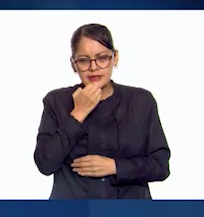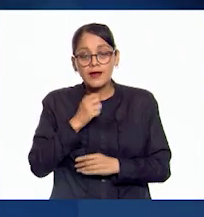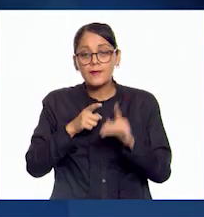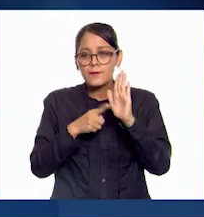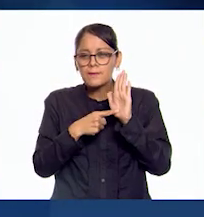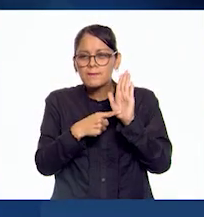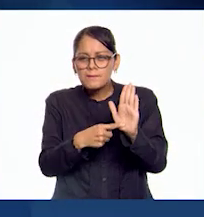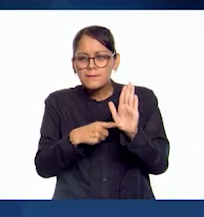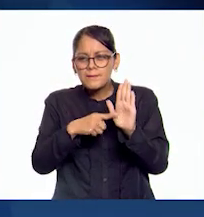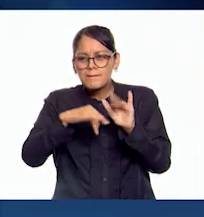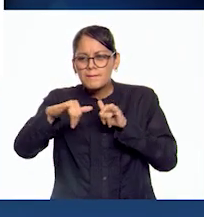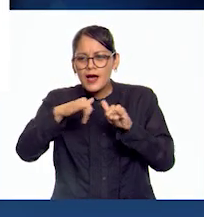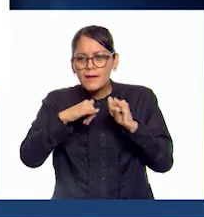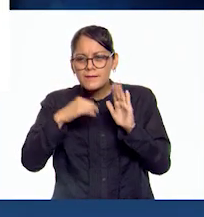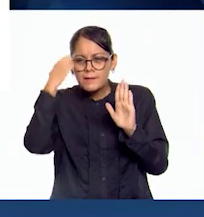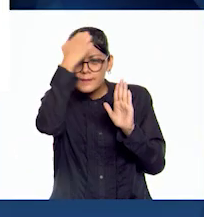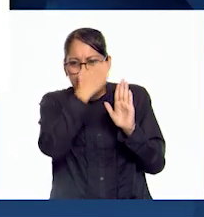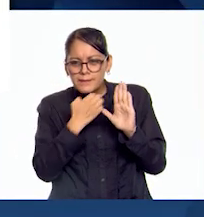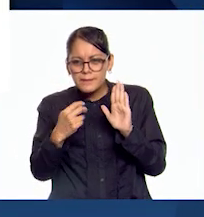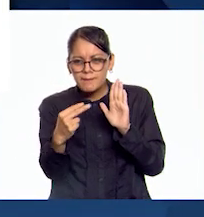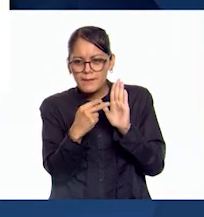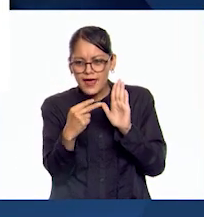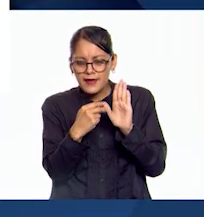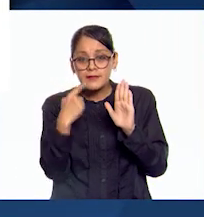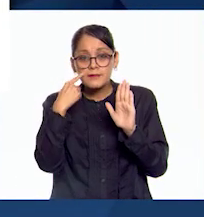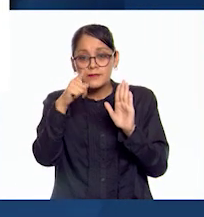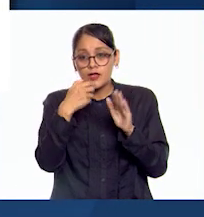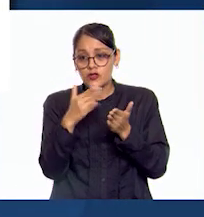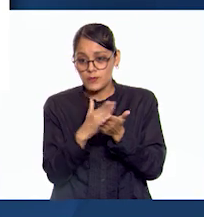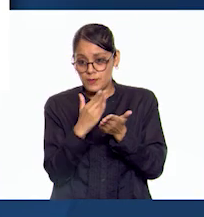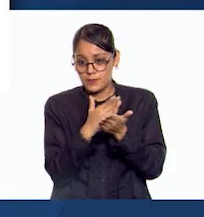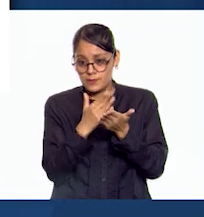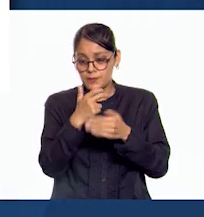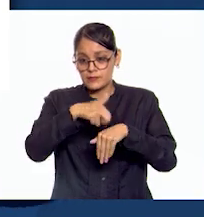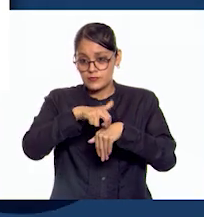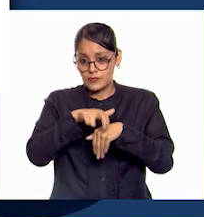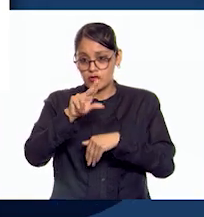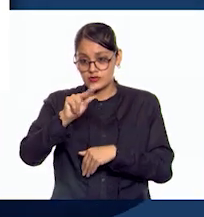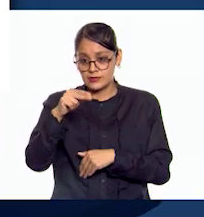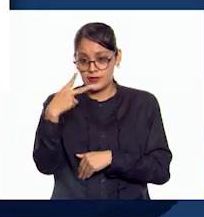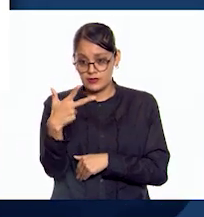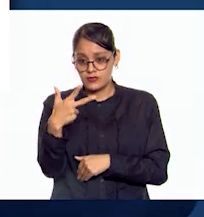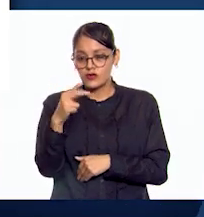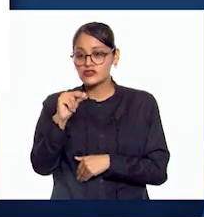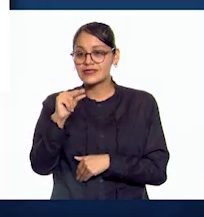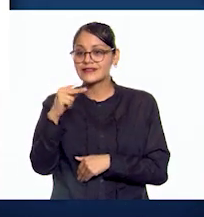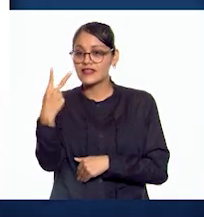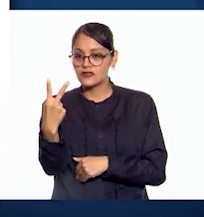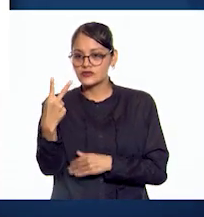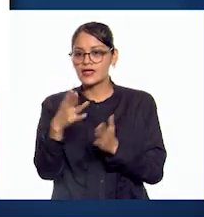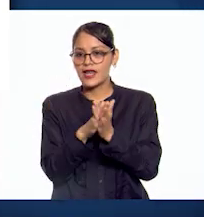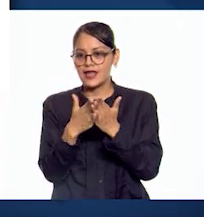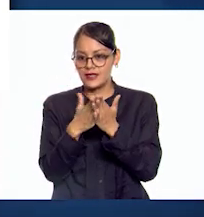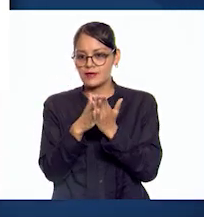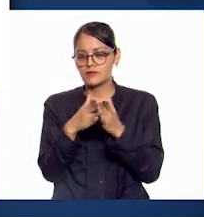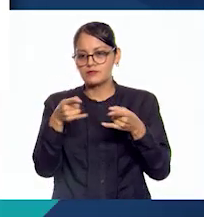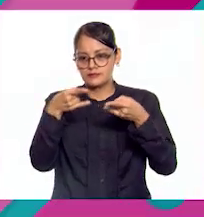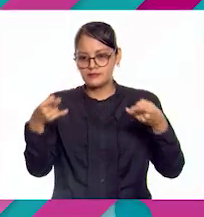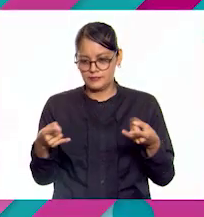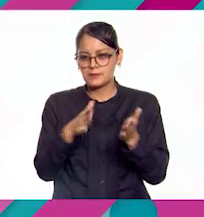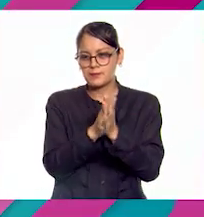detenimiento el mapa que aparece en la página 82 de su libro de historia. ¿Listos?